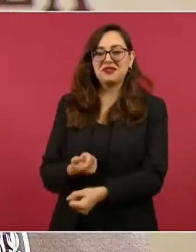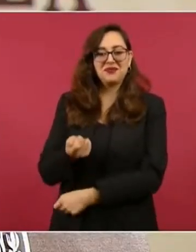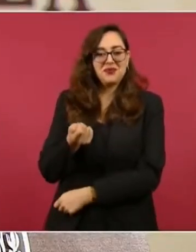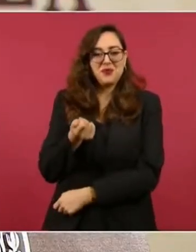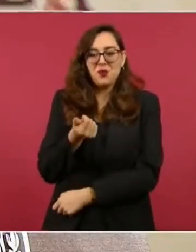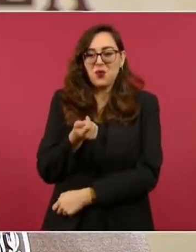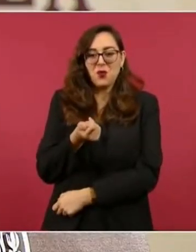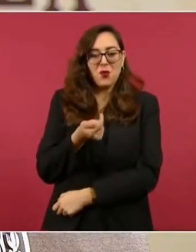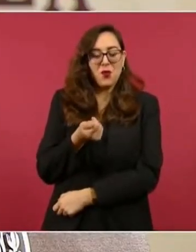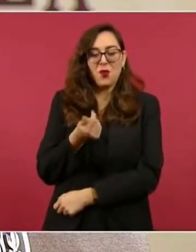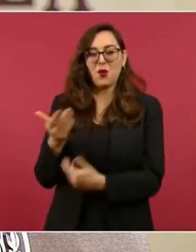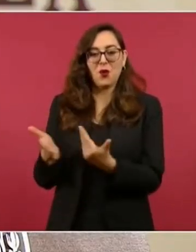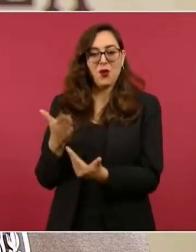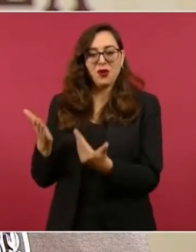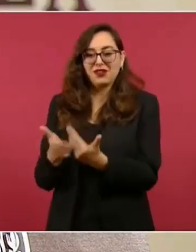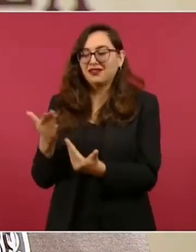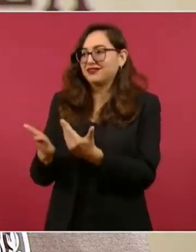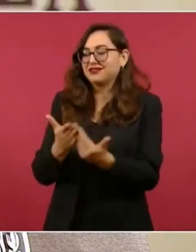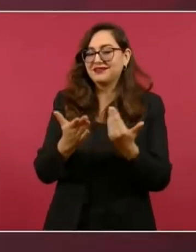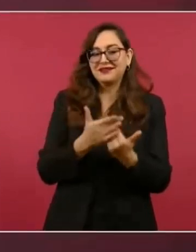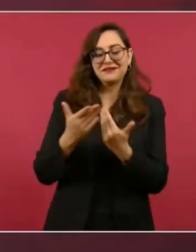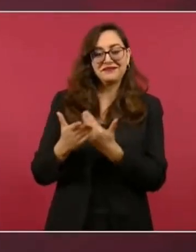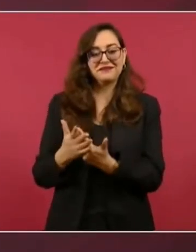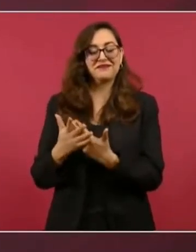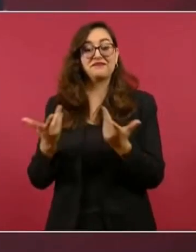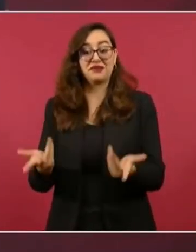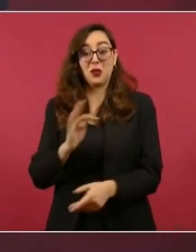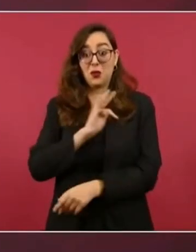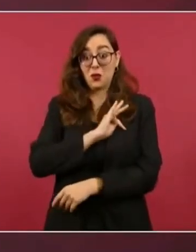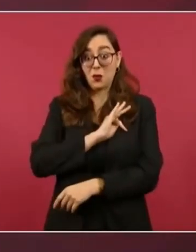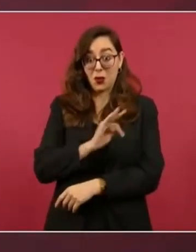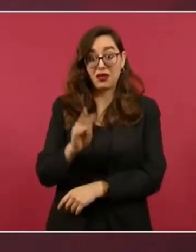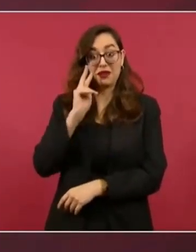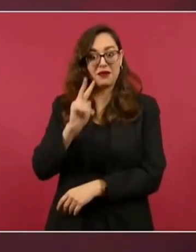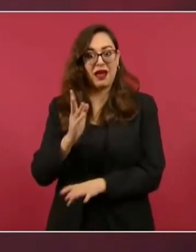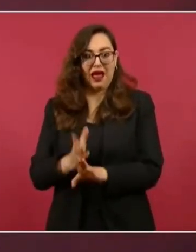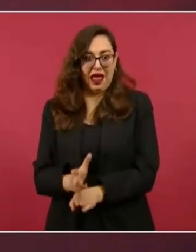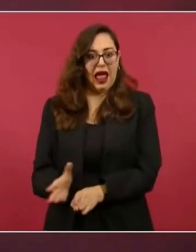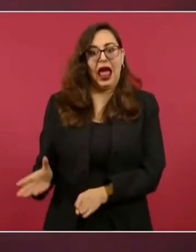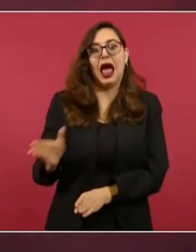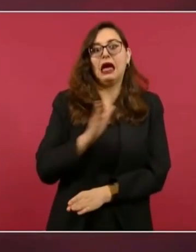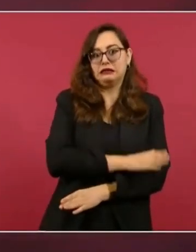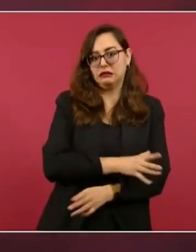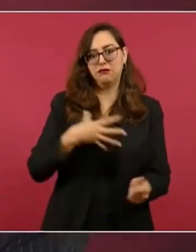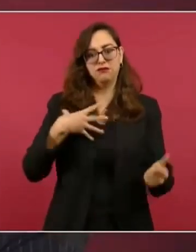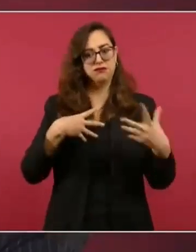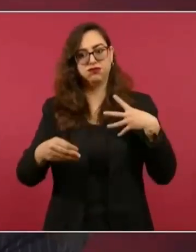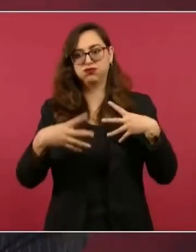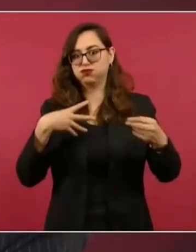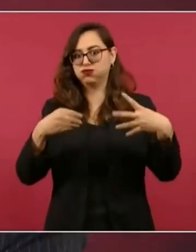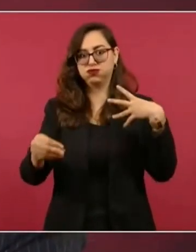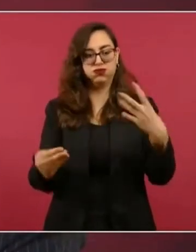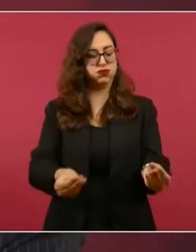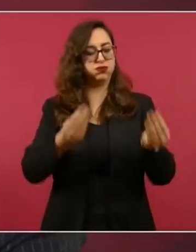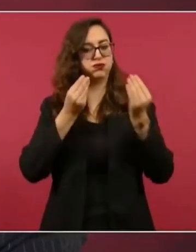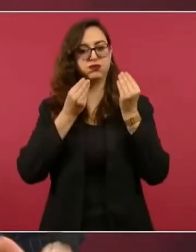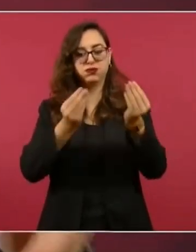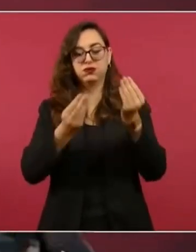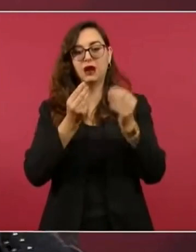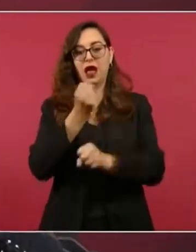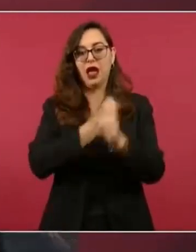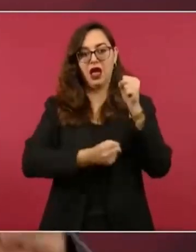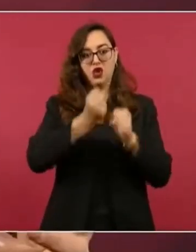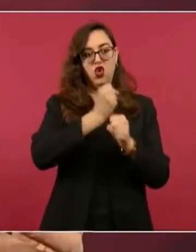poquitos casos, si se compara, como vemos, cada quincena con las olas muy grandes que tuvimos de la epidemia en 2020 y 2021,